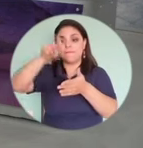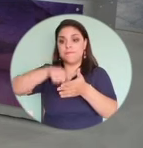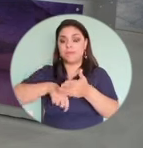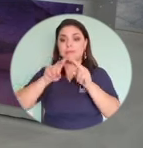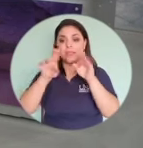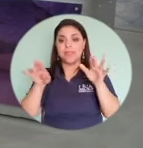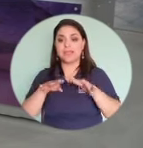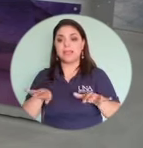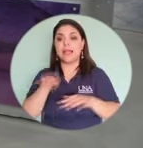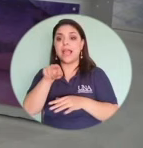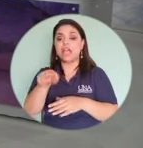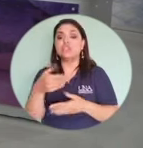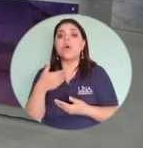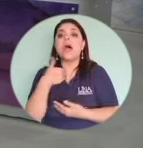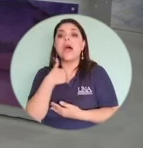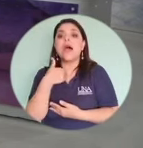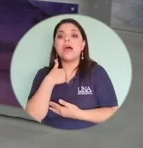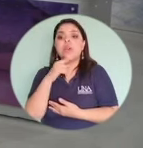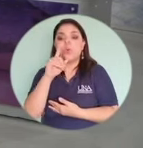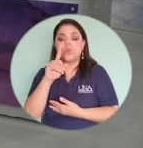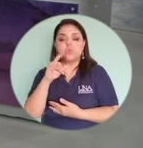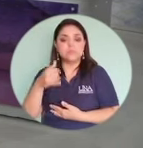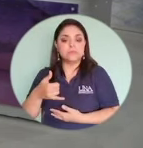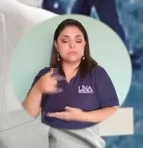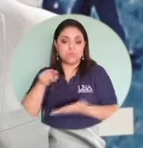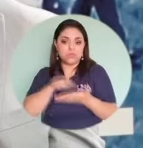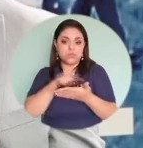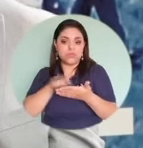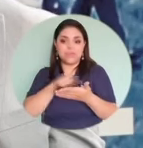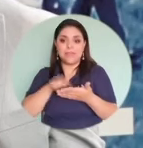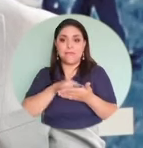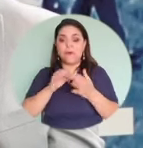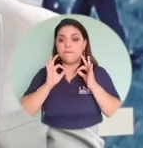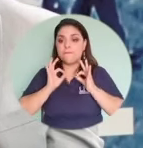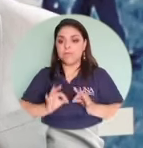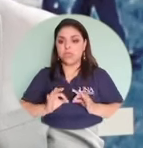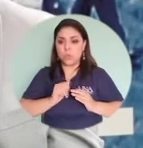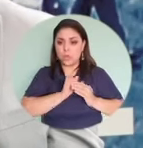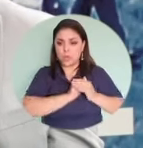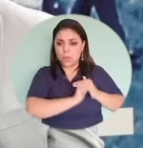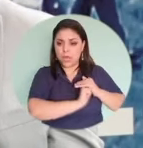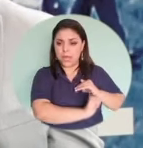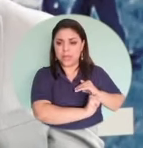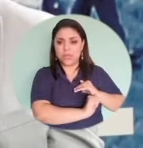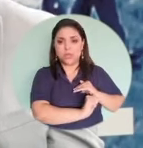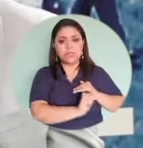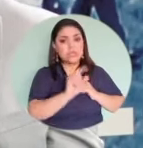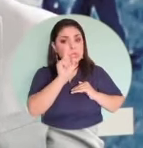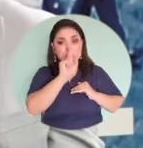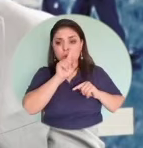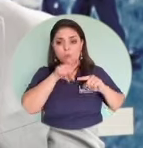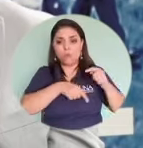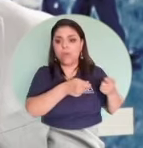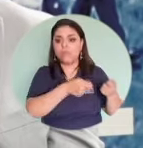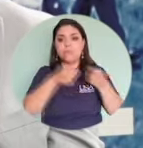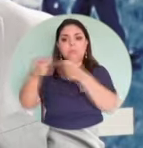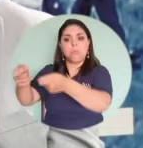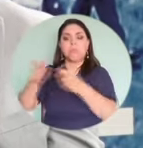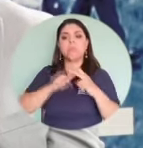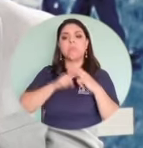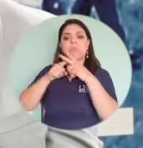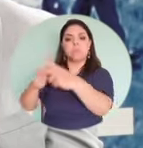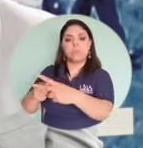físico que es el que nos emiten y pues ese dispositivo físico tiene que estar resguardado, no puede ser jamás entregado a ningún